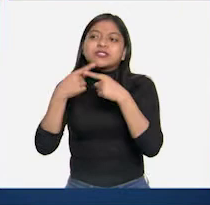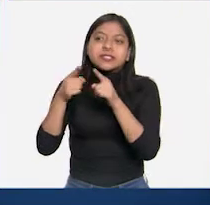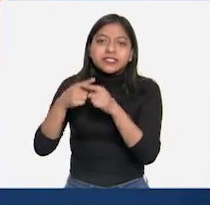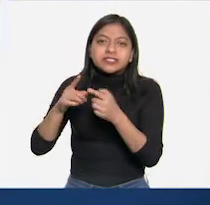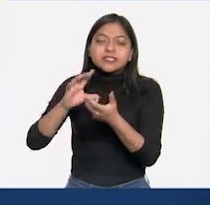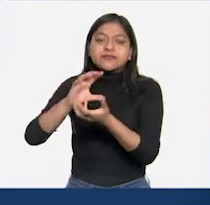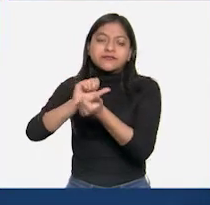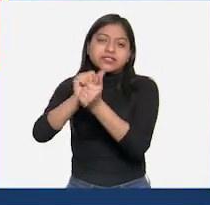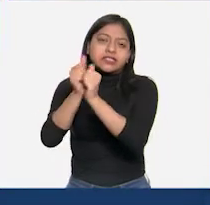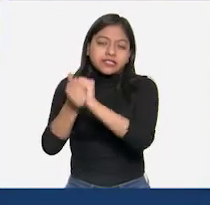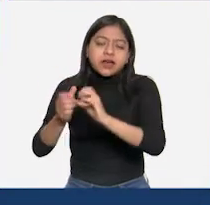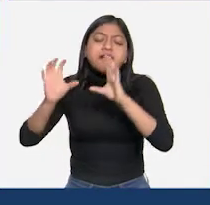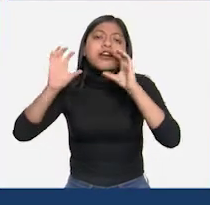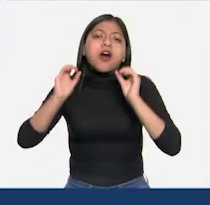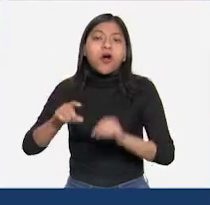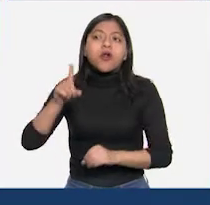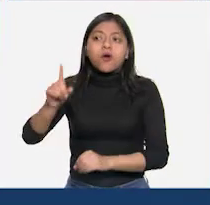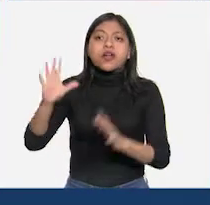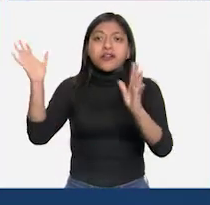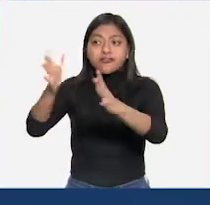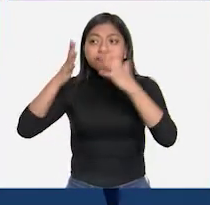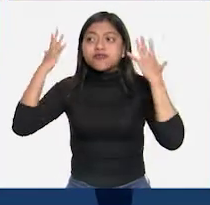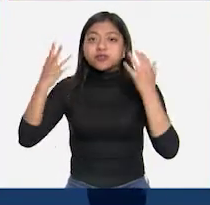producen estas fuerzas en los objetos.